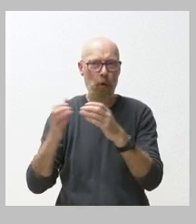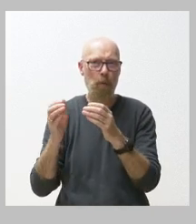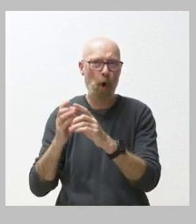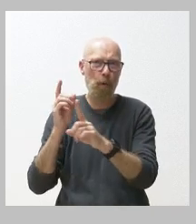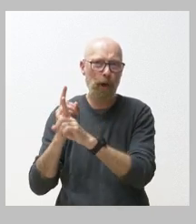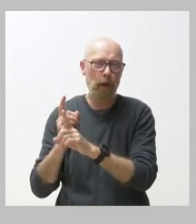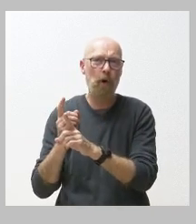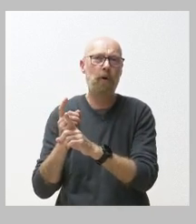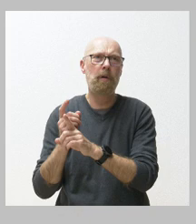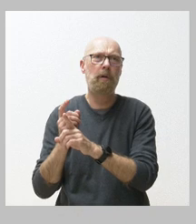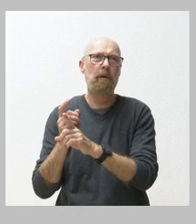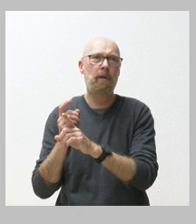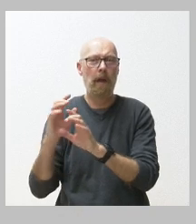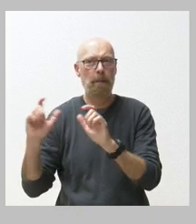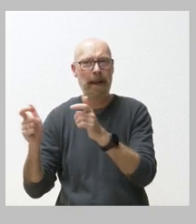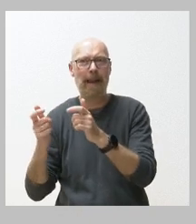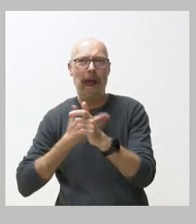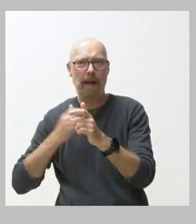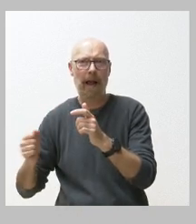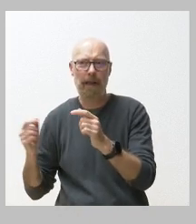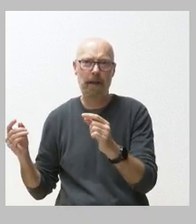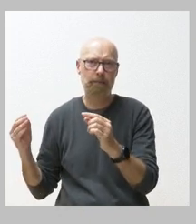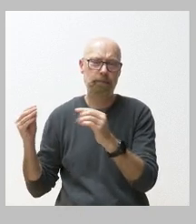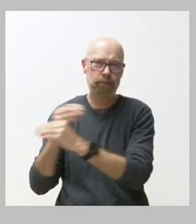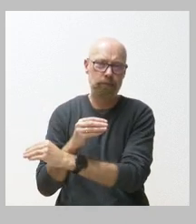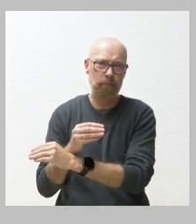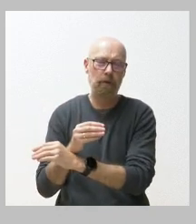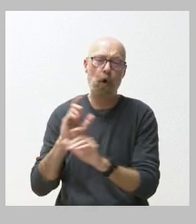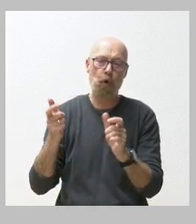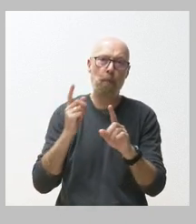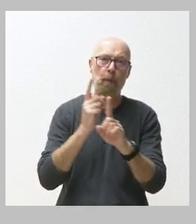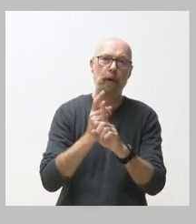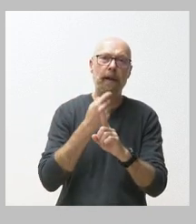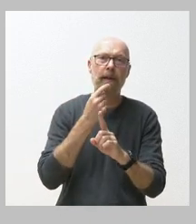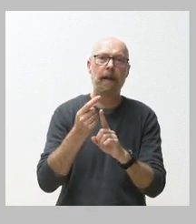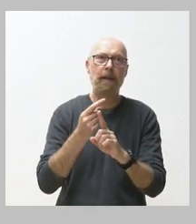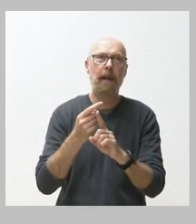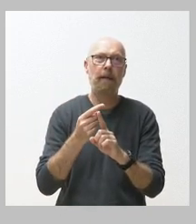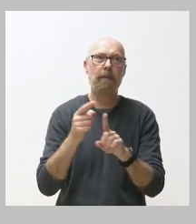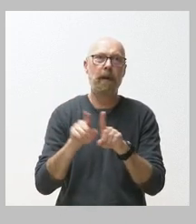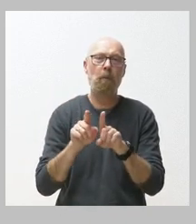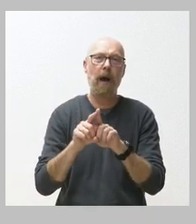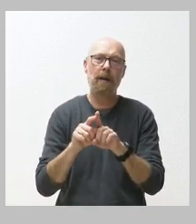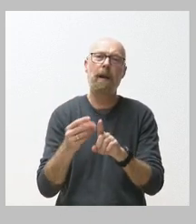en pleno y el alcalde de Segovia grupos de la oposición que piden la intervención en alguna manera de la Junta